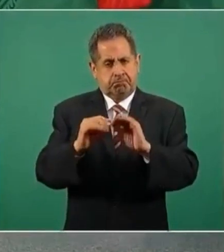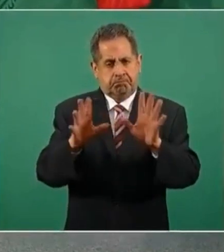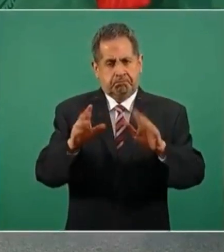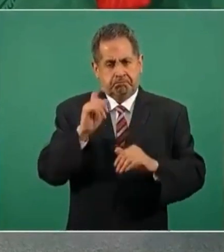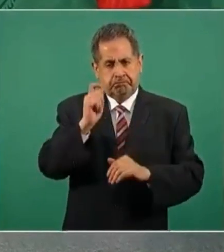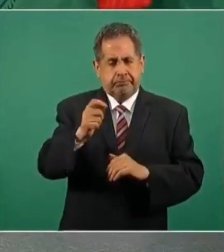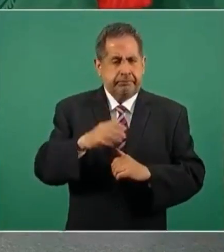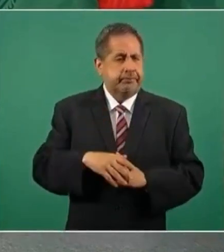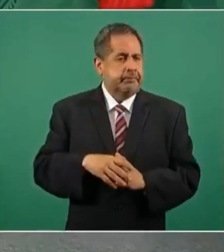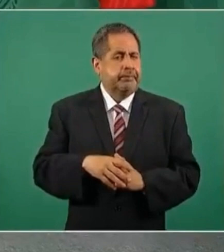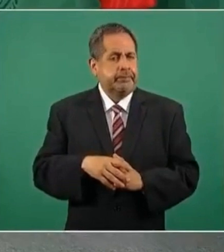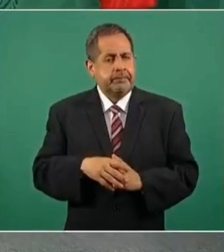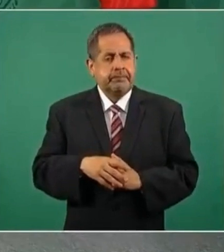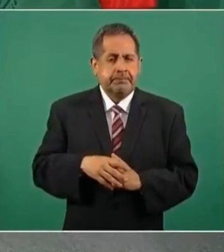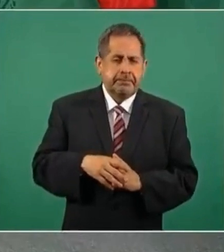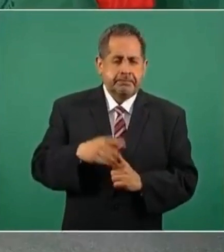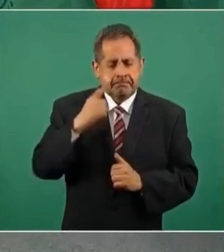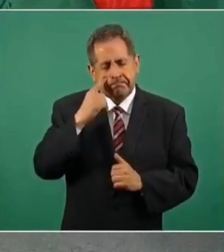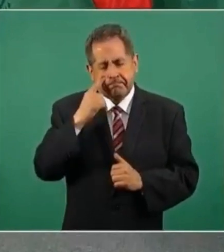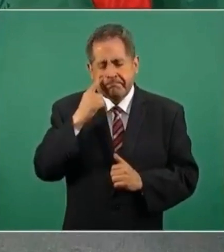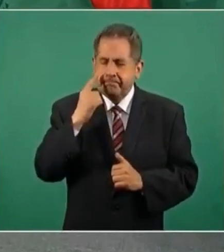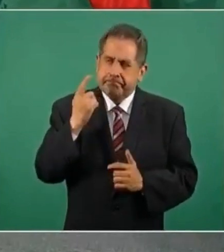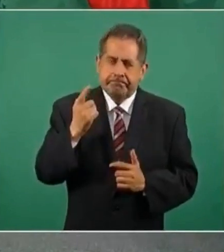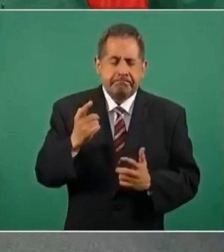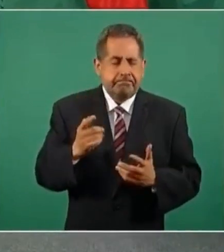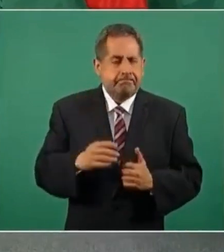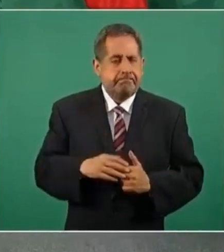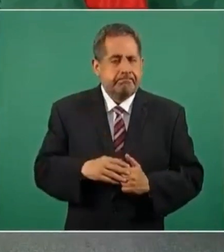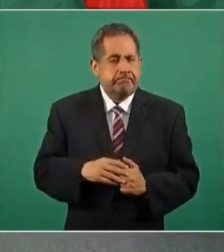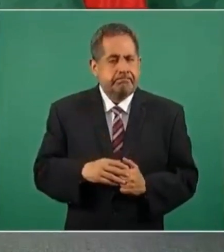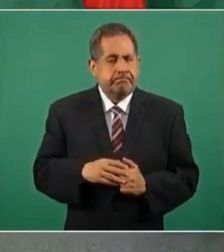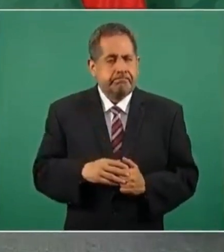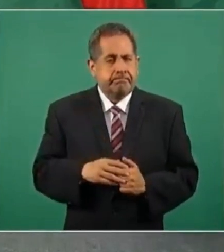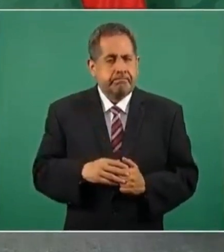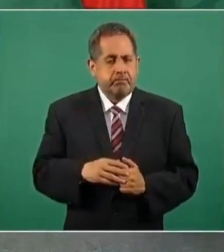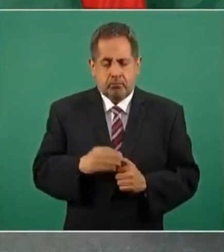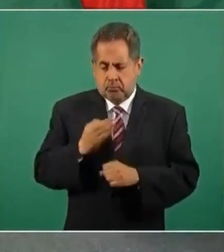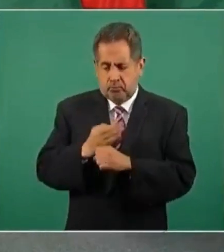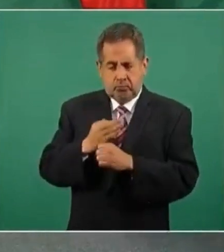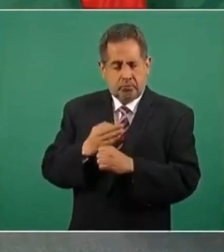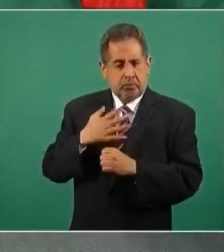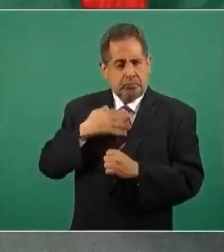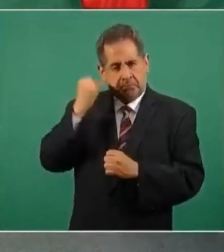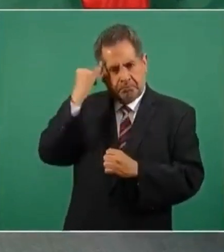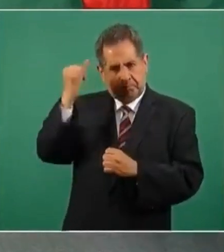se está proponiendo.